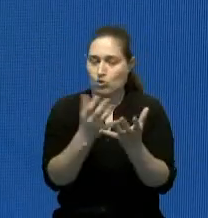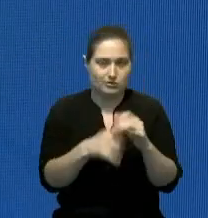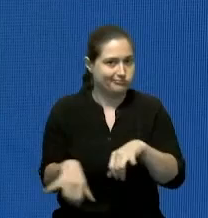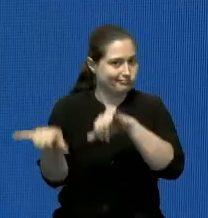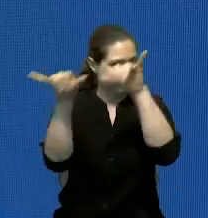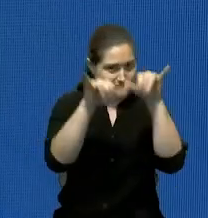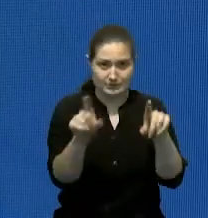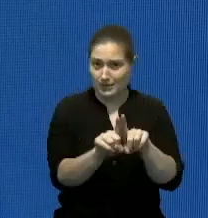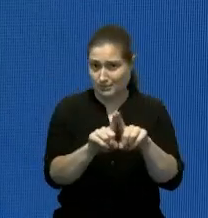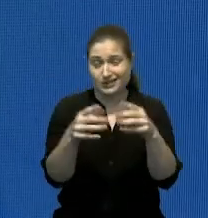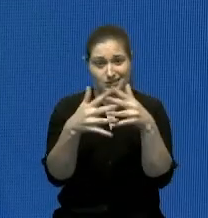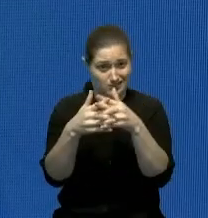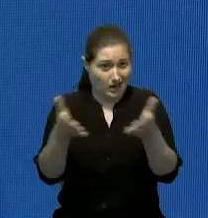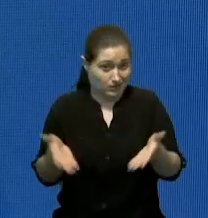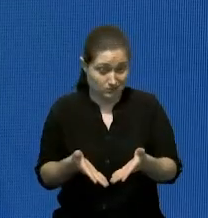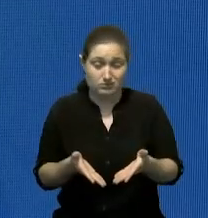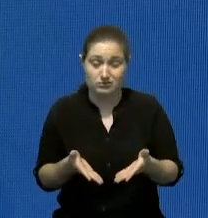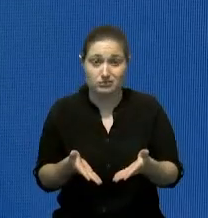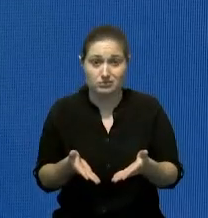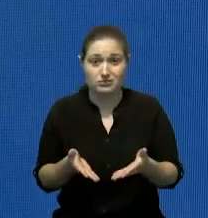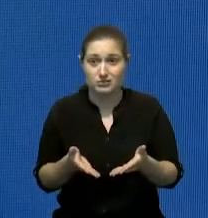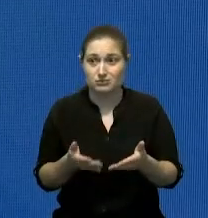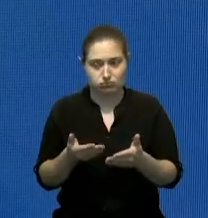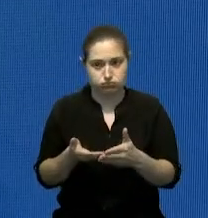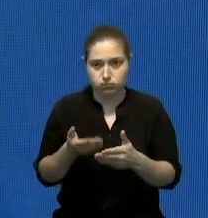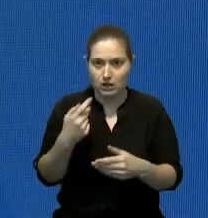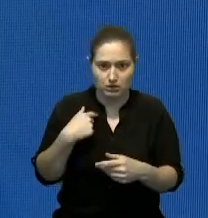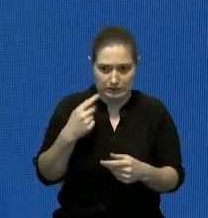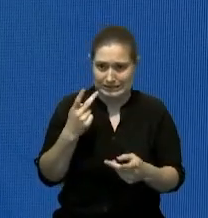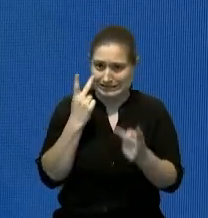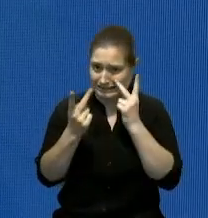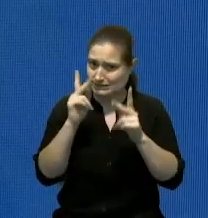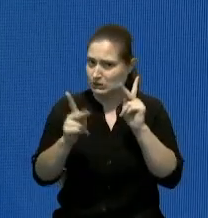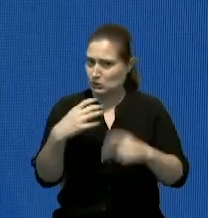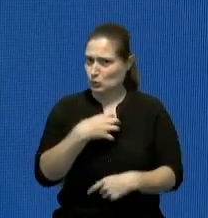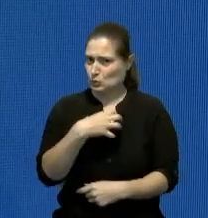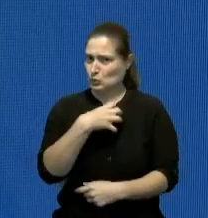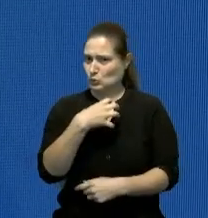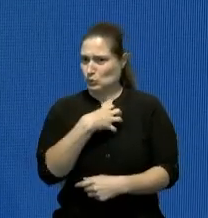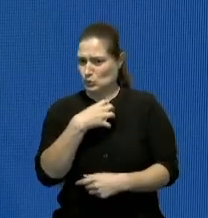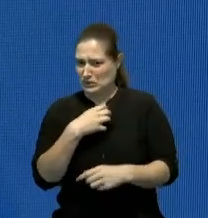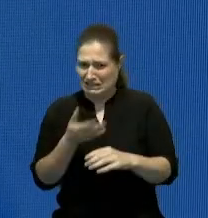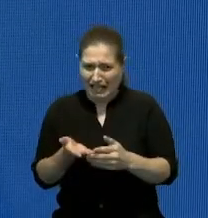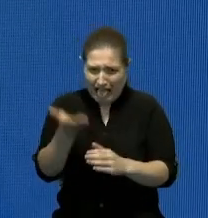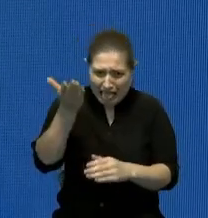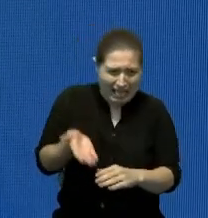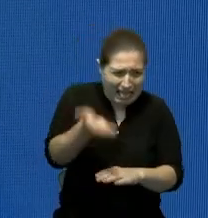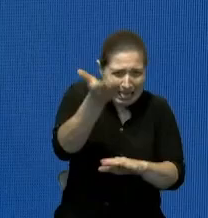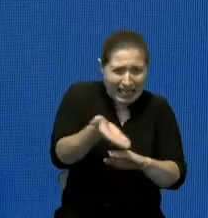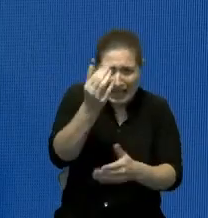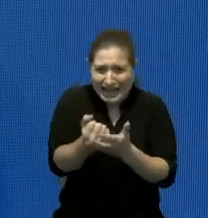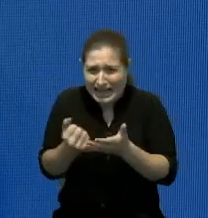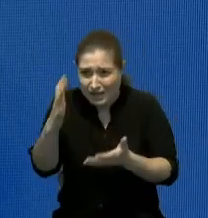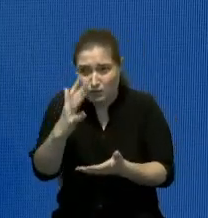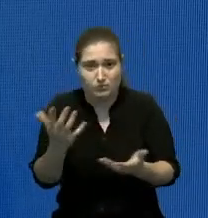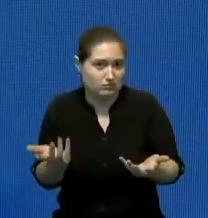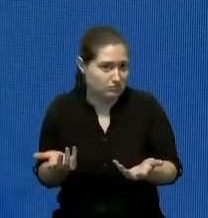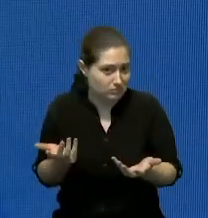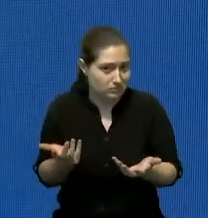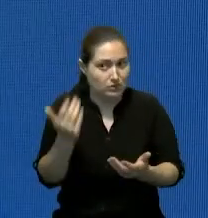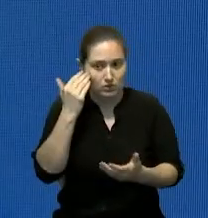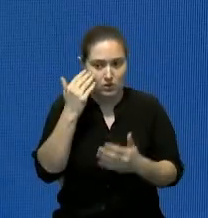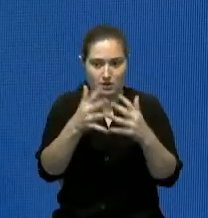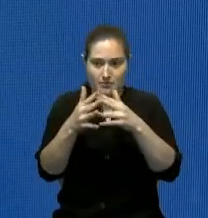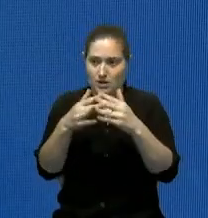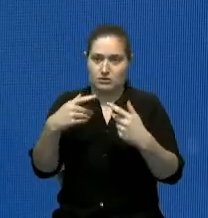en Estados Unidos significativamente yo veo las quejas que hay cuando se va a Estados Unidos imagínate un país que lo produce todo